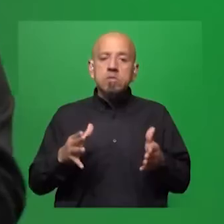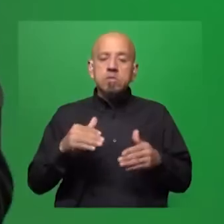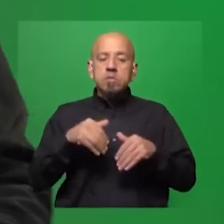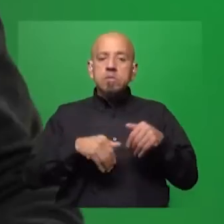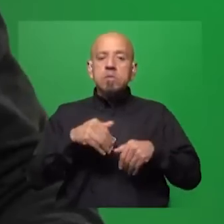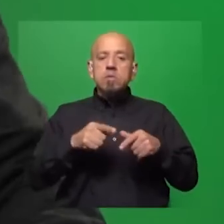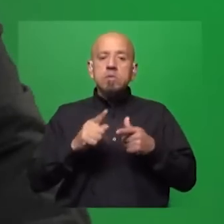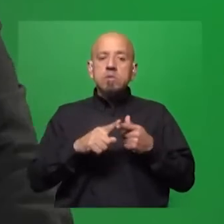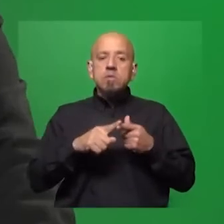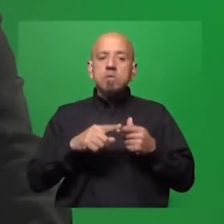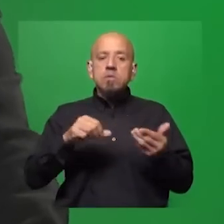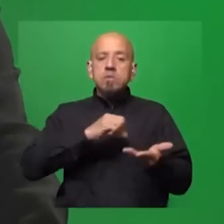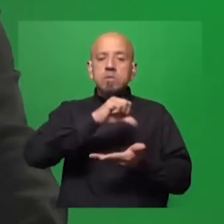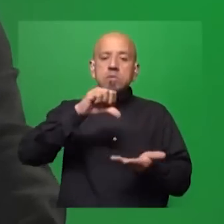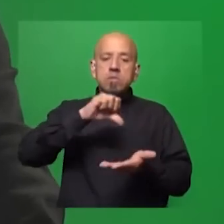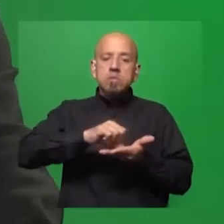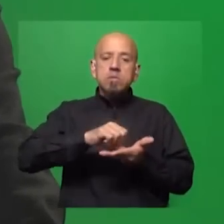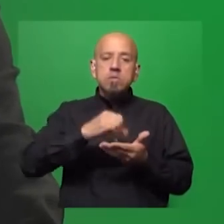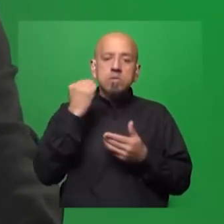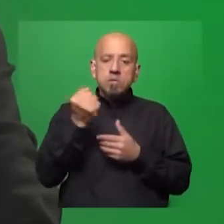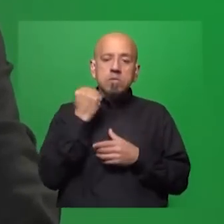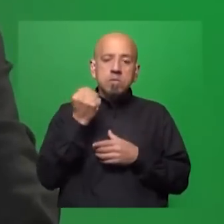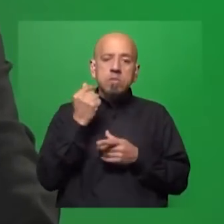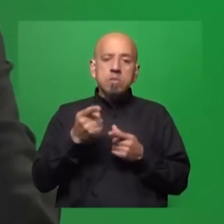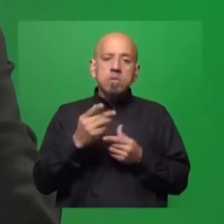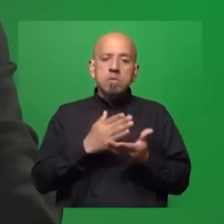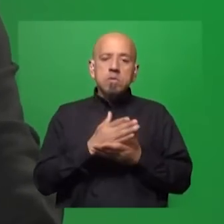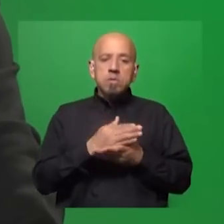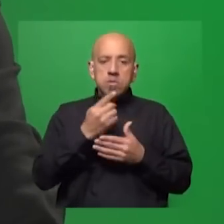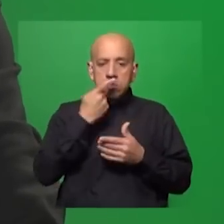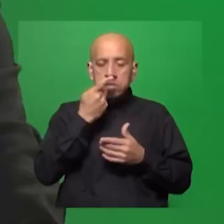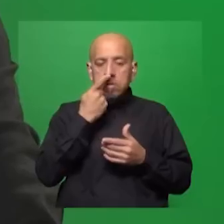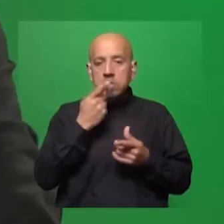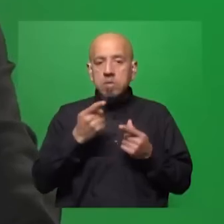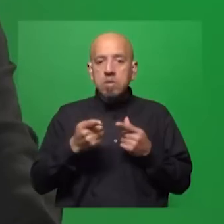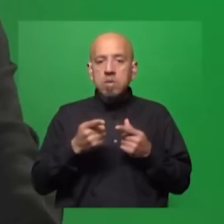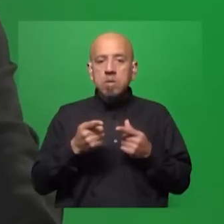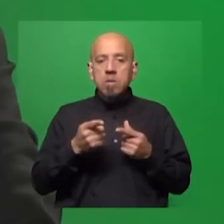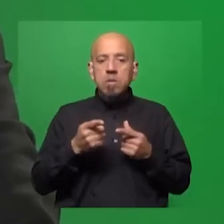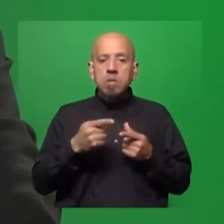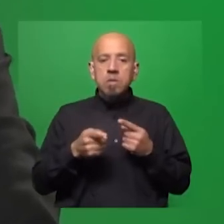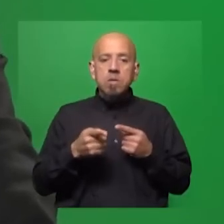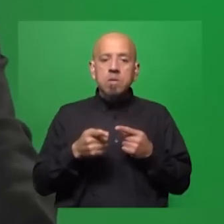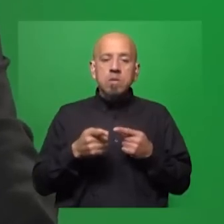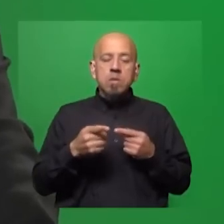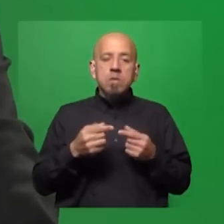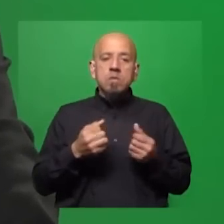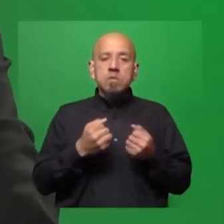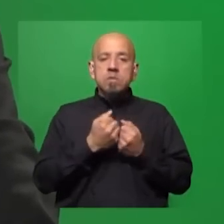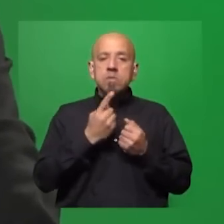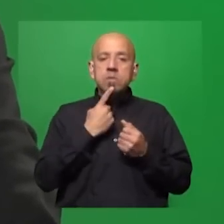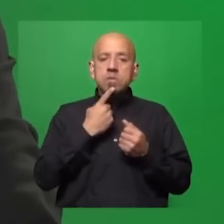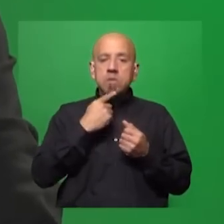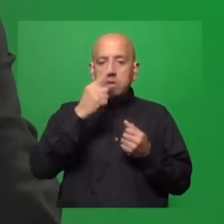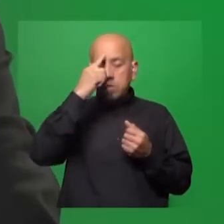de un país tan importante para nosotros, pero además que es siempre interesante, está este impacto en la política internacional